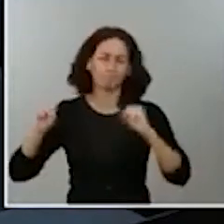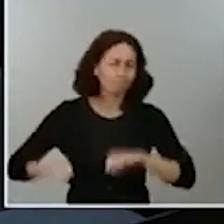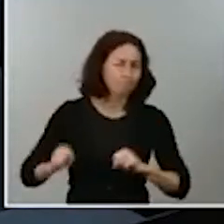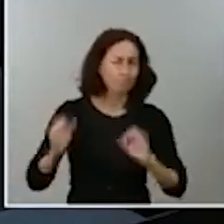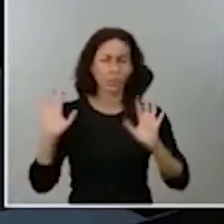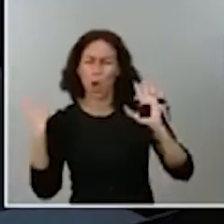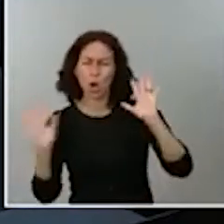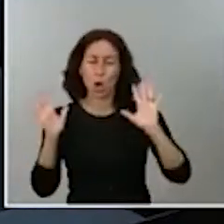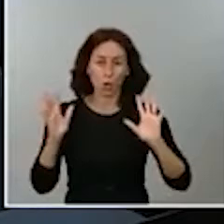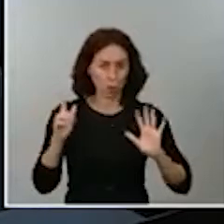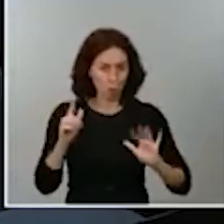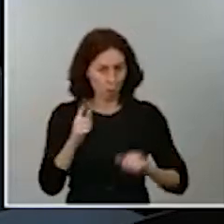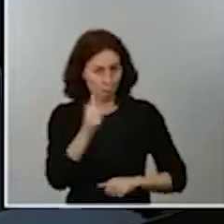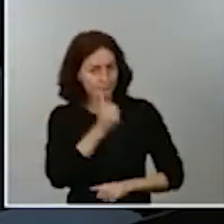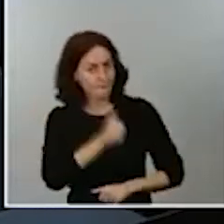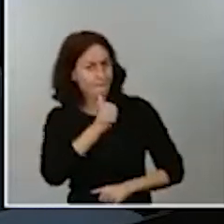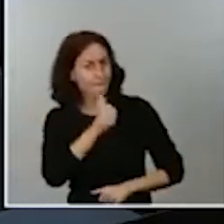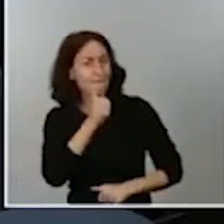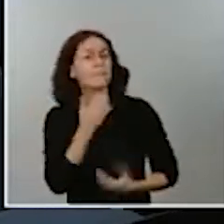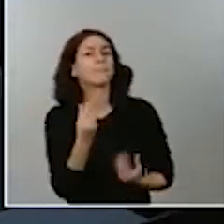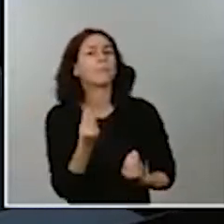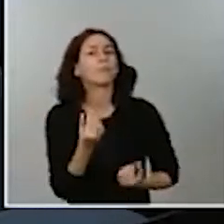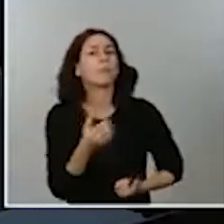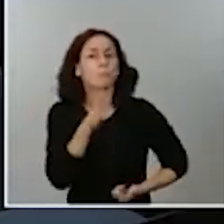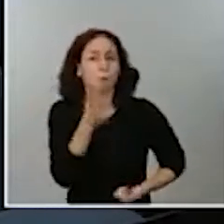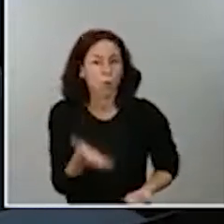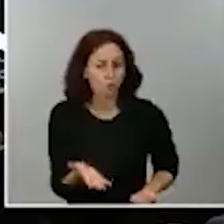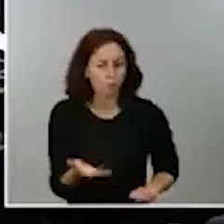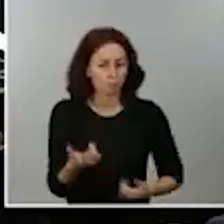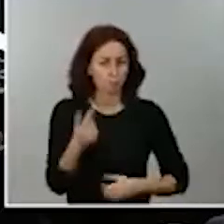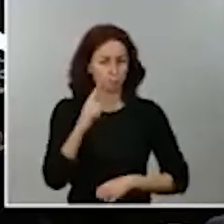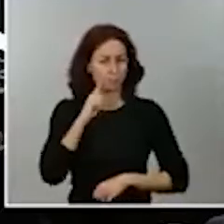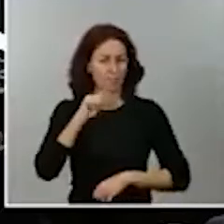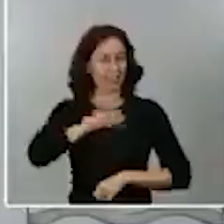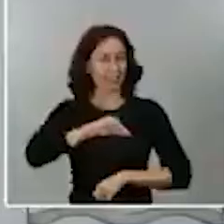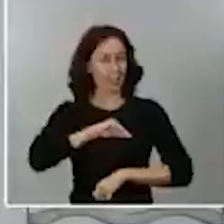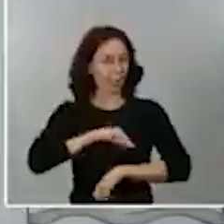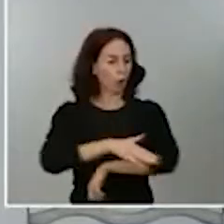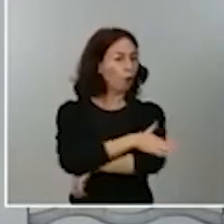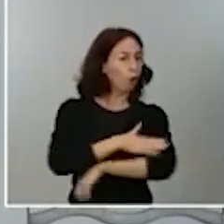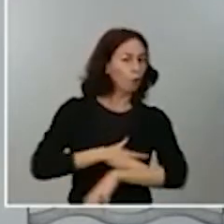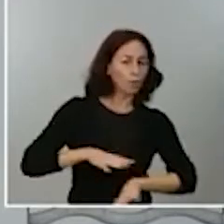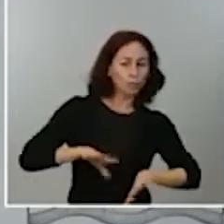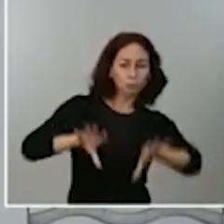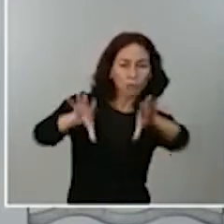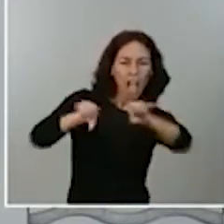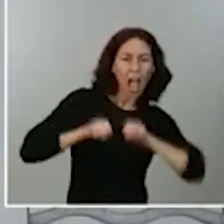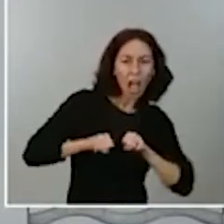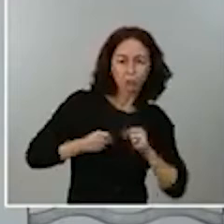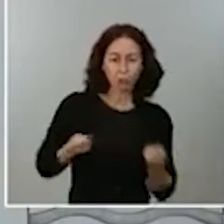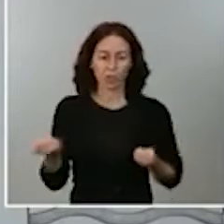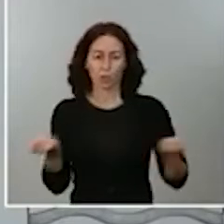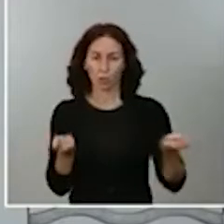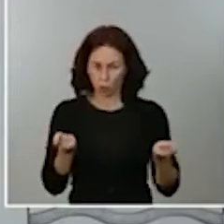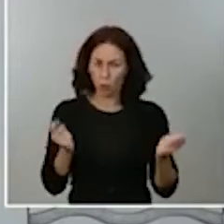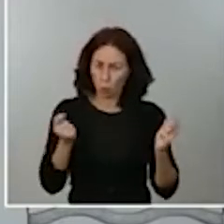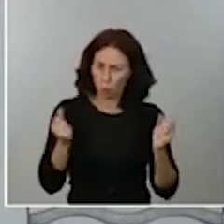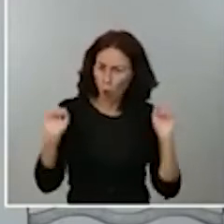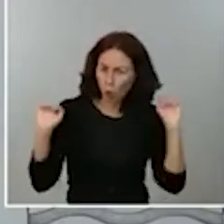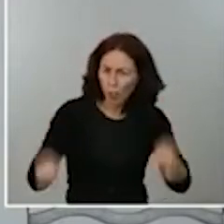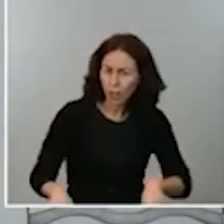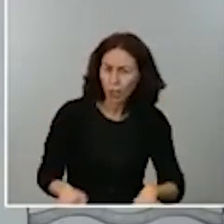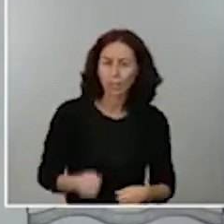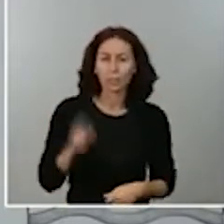¿Como gobierno cree que han intervenido tarde? Muchas gracias, Nicolás. Mire, yo no valoro, yo constato.